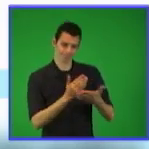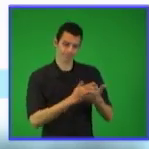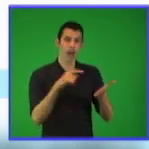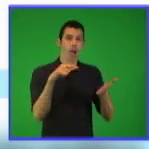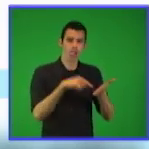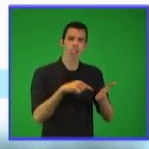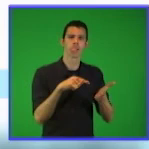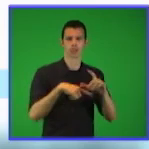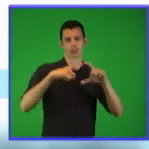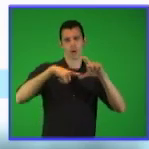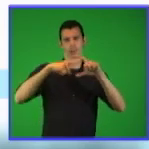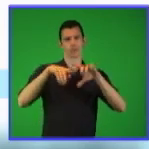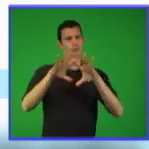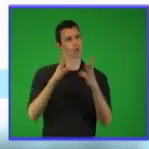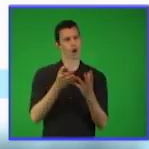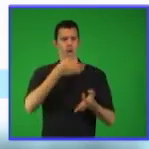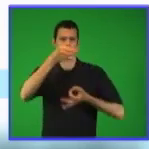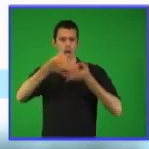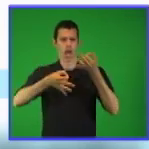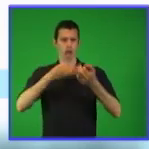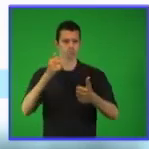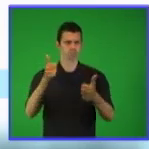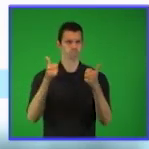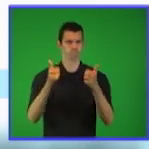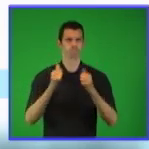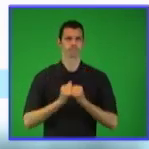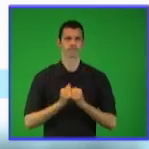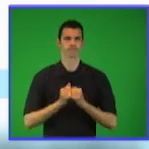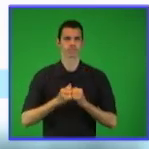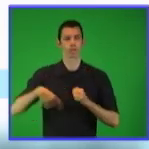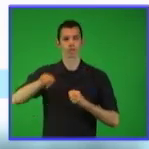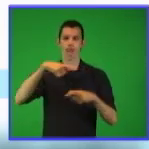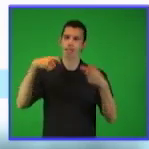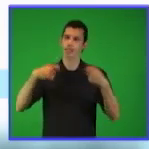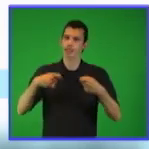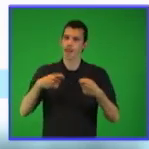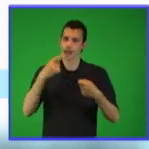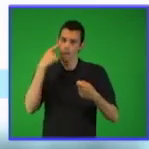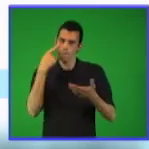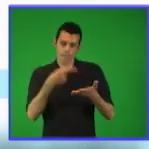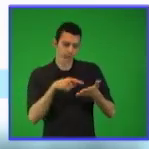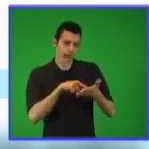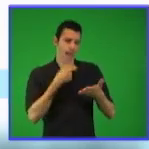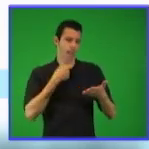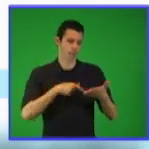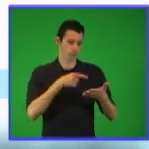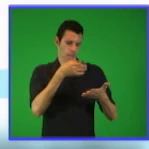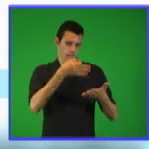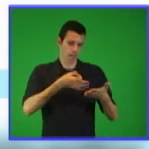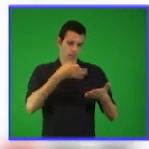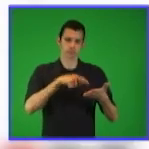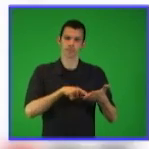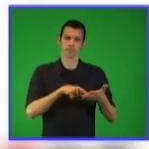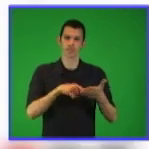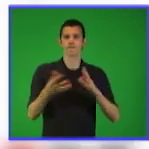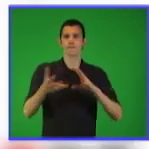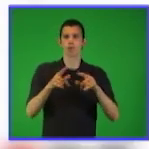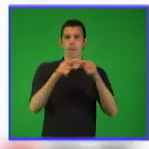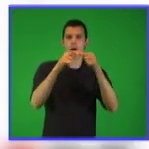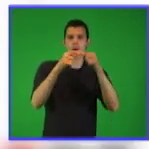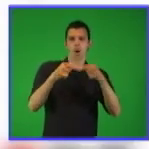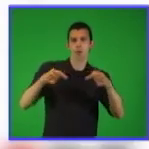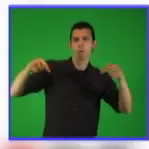en el libro de texto de un seno grado que es donde tienen este contenido que esta